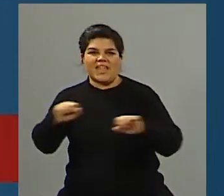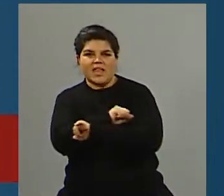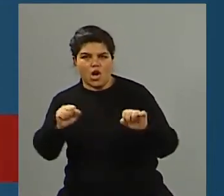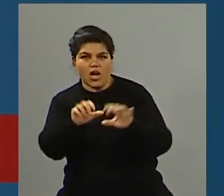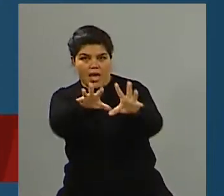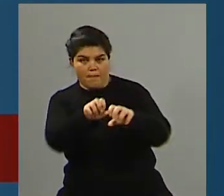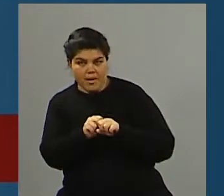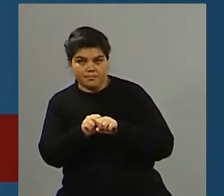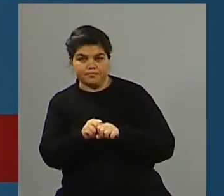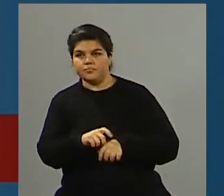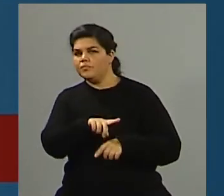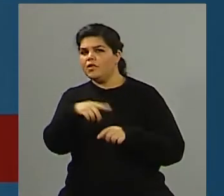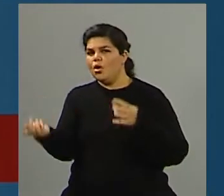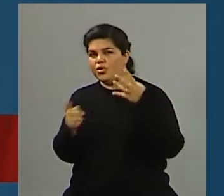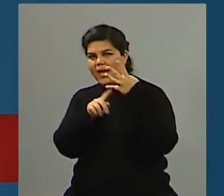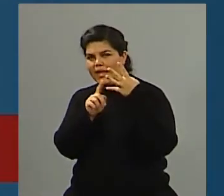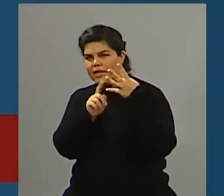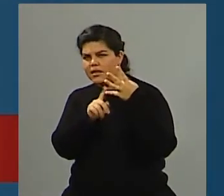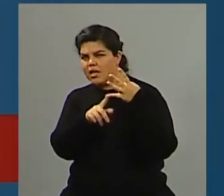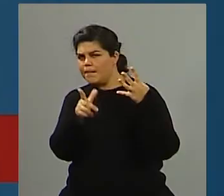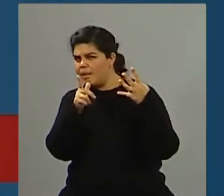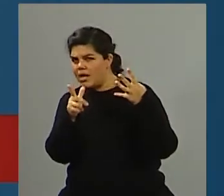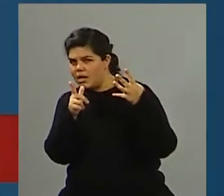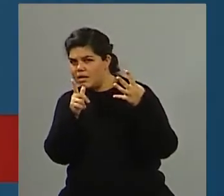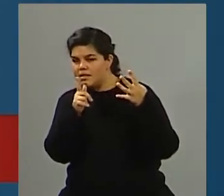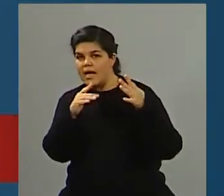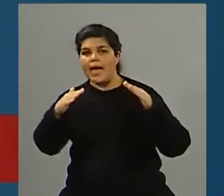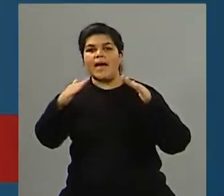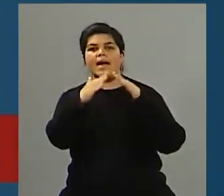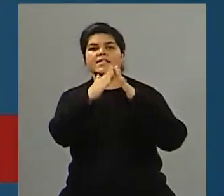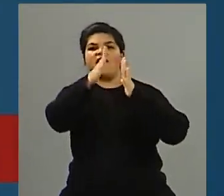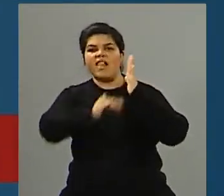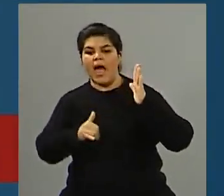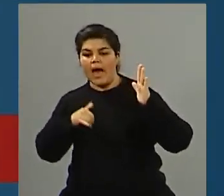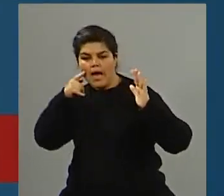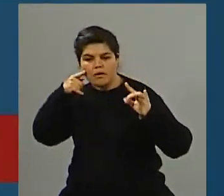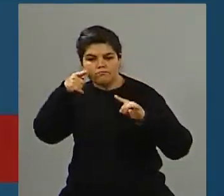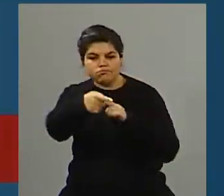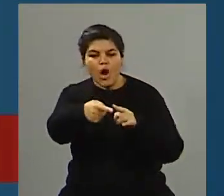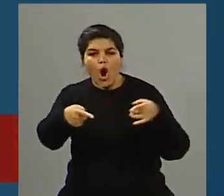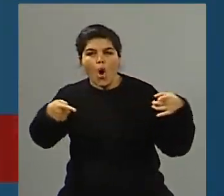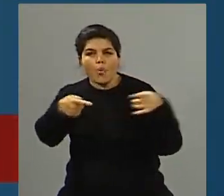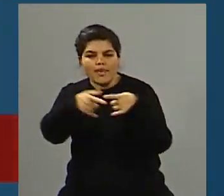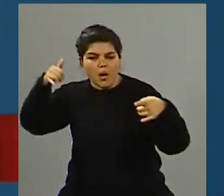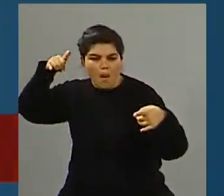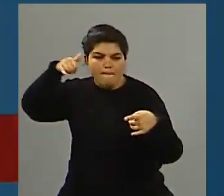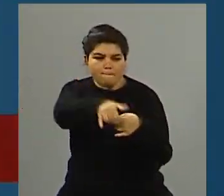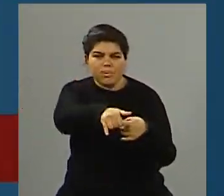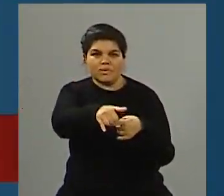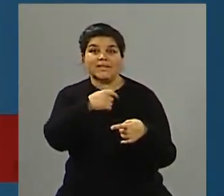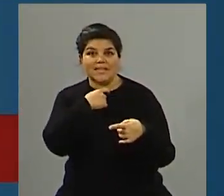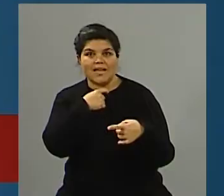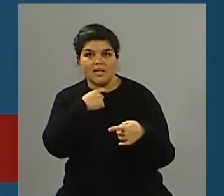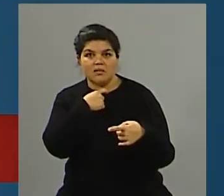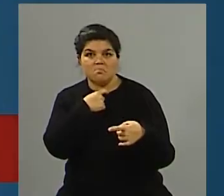Pensilvania, creo que tenía entendido que iba a la Casa Blanca. Exactamente, sí. Es abierto, ¿no? Que los pasajeros logran... Y arreglos,